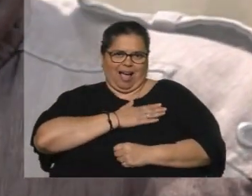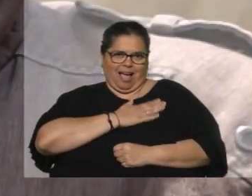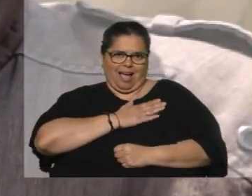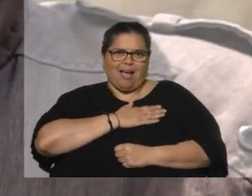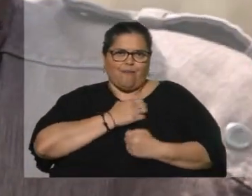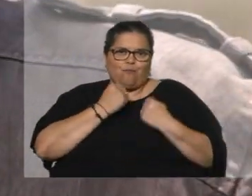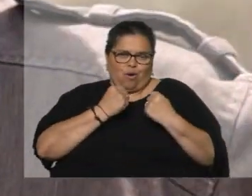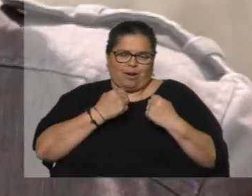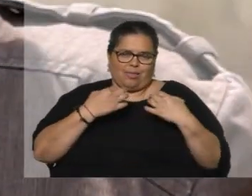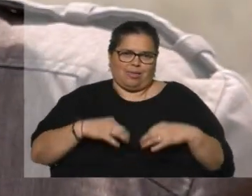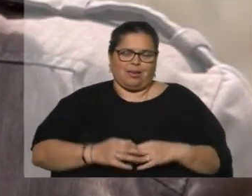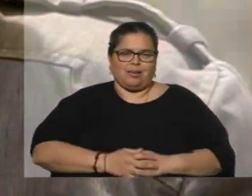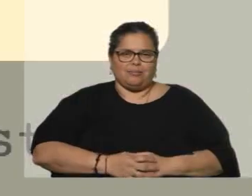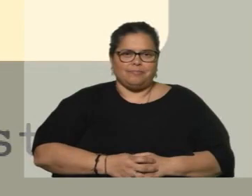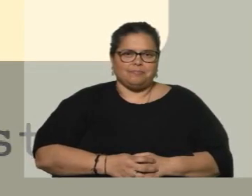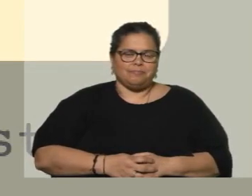corazón.